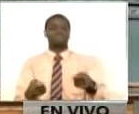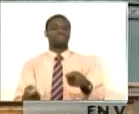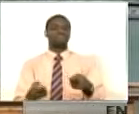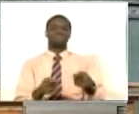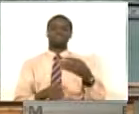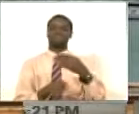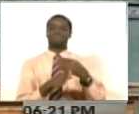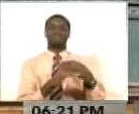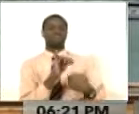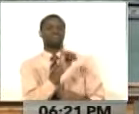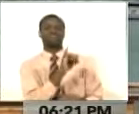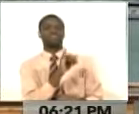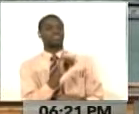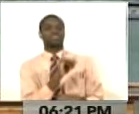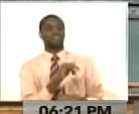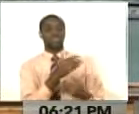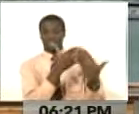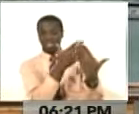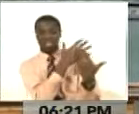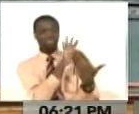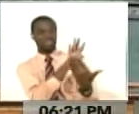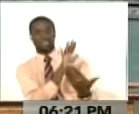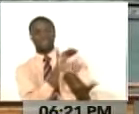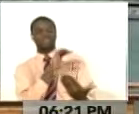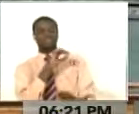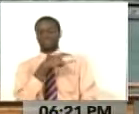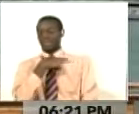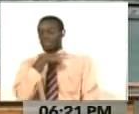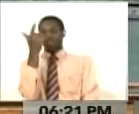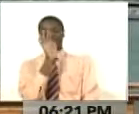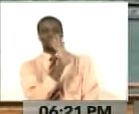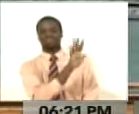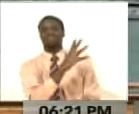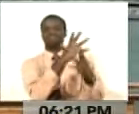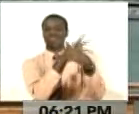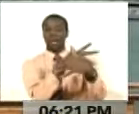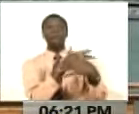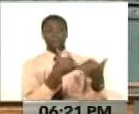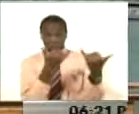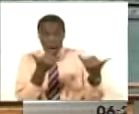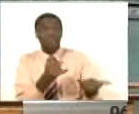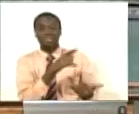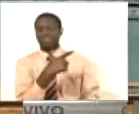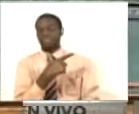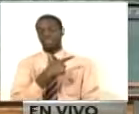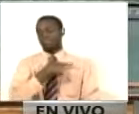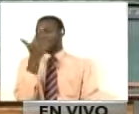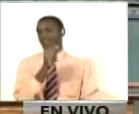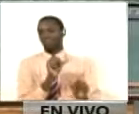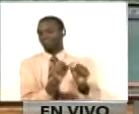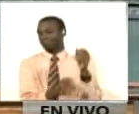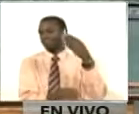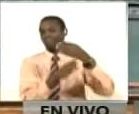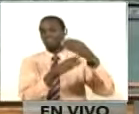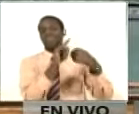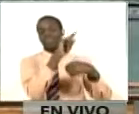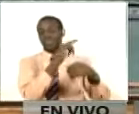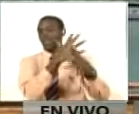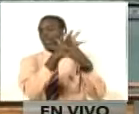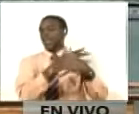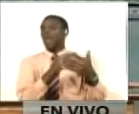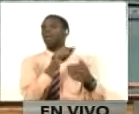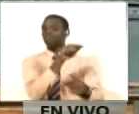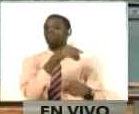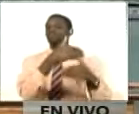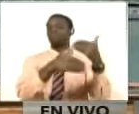Es una penosa historia, pero es también un vergonzoso presente lo que nosotros vemos que ocurre en la organización de los Estados